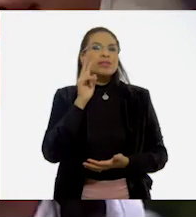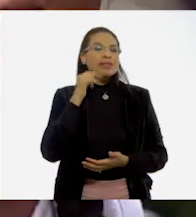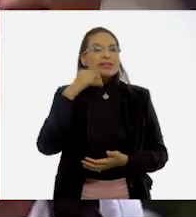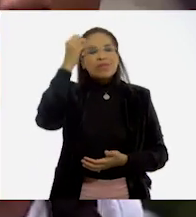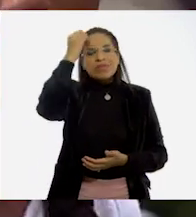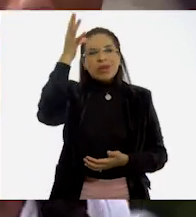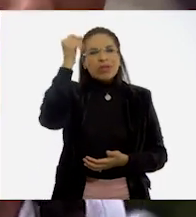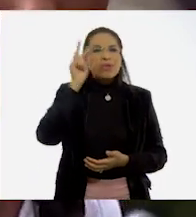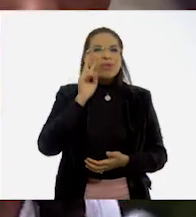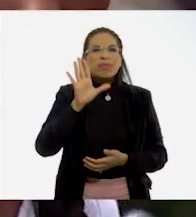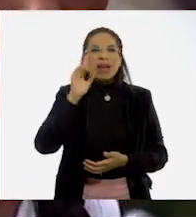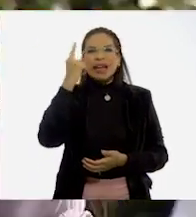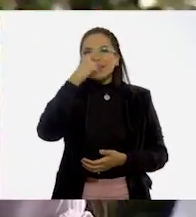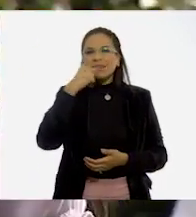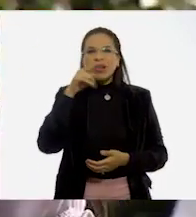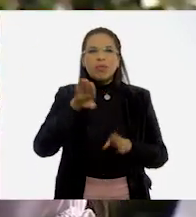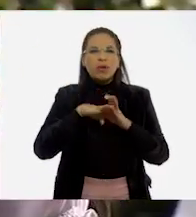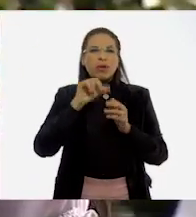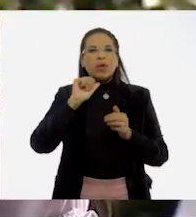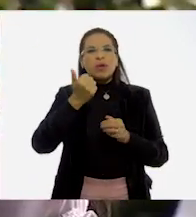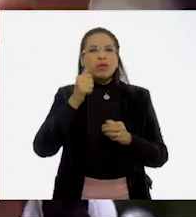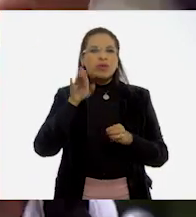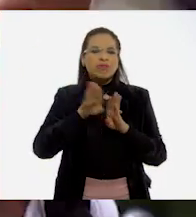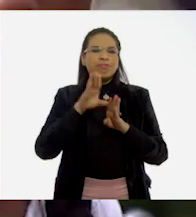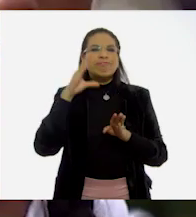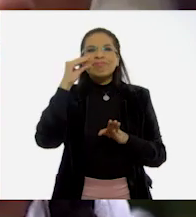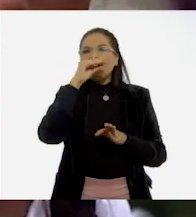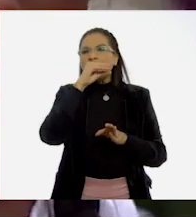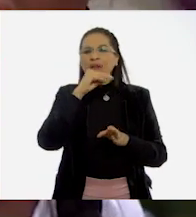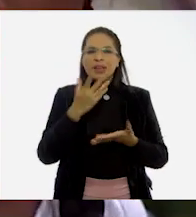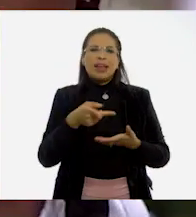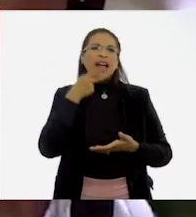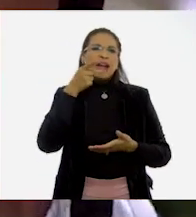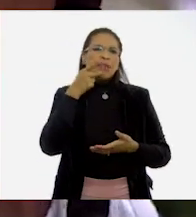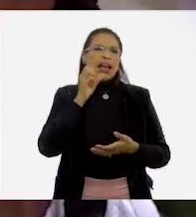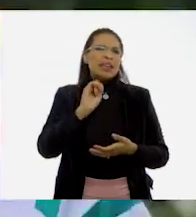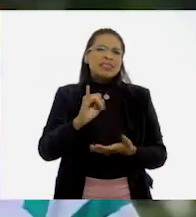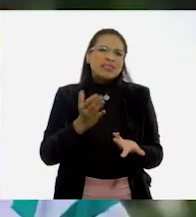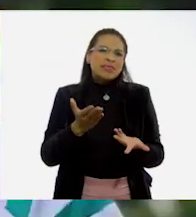se me olvida cómo te pareces tanto a Yaro. Y pareces africana y hablas así.